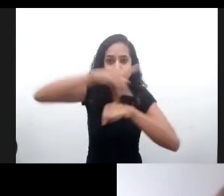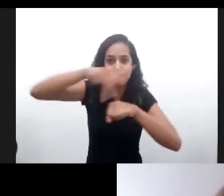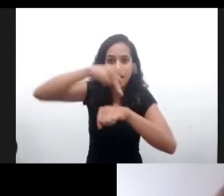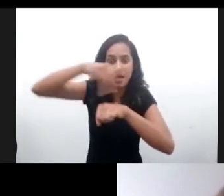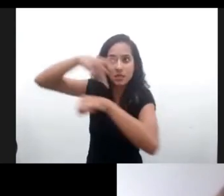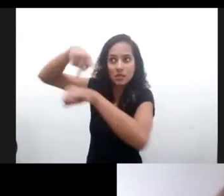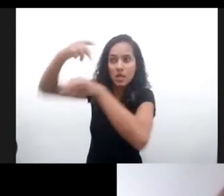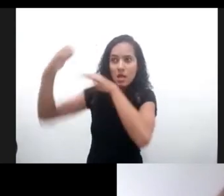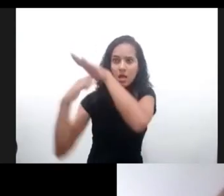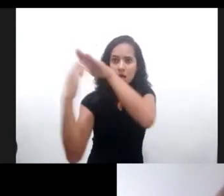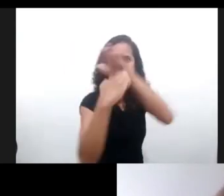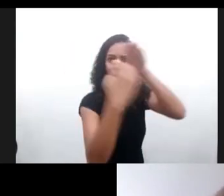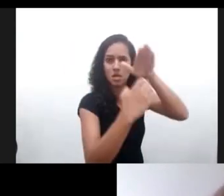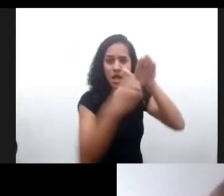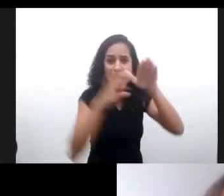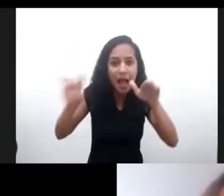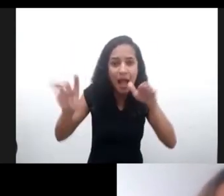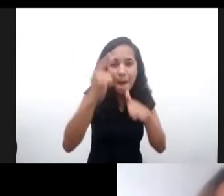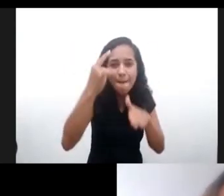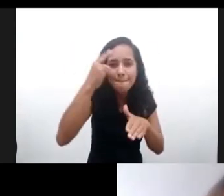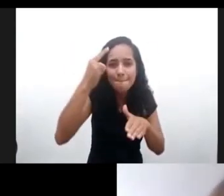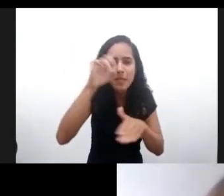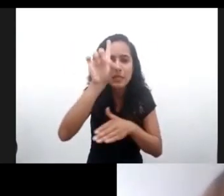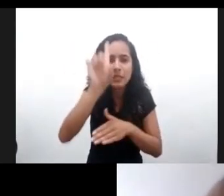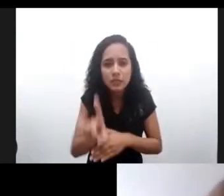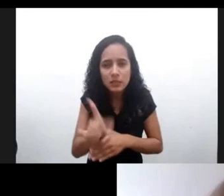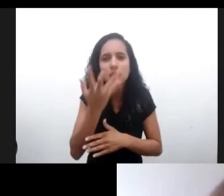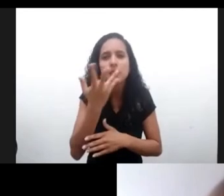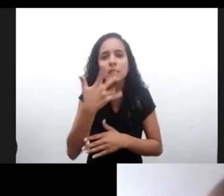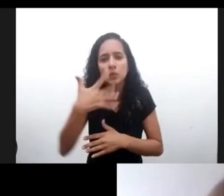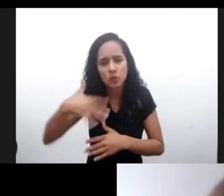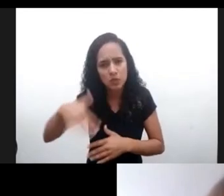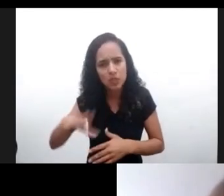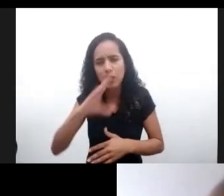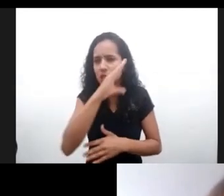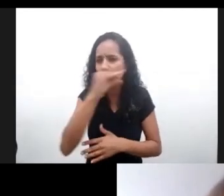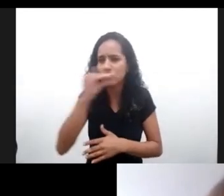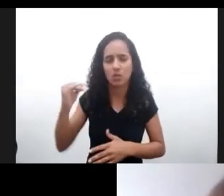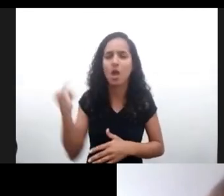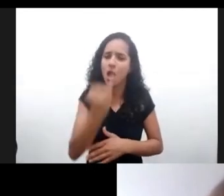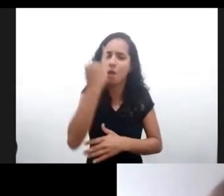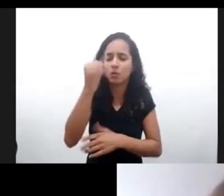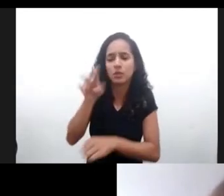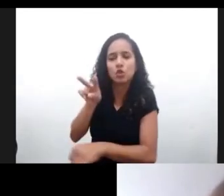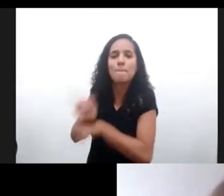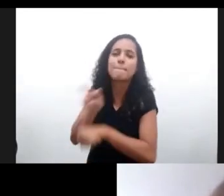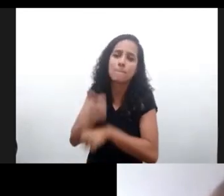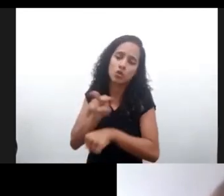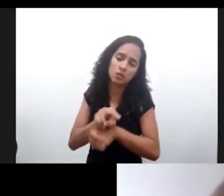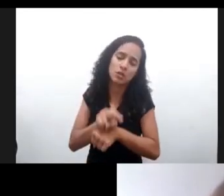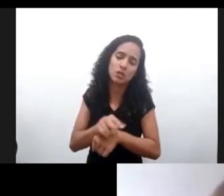diversos países para de hecho pensar derechos de los niños por diseño es fundamental.